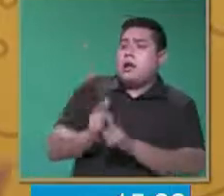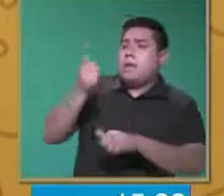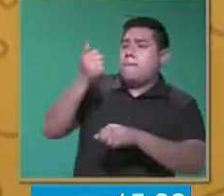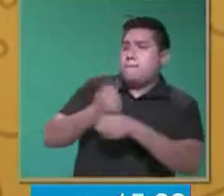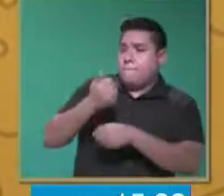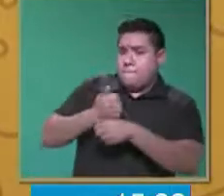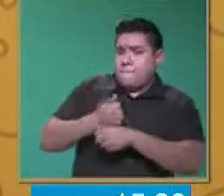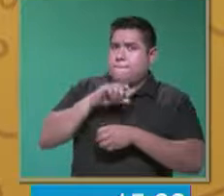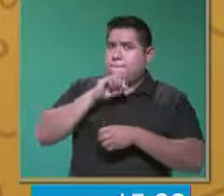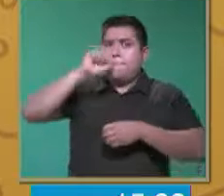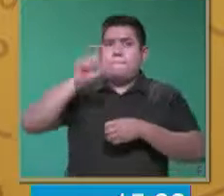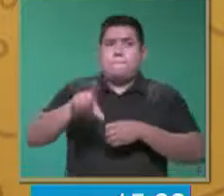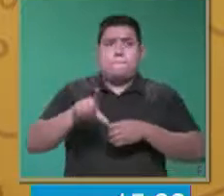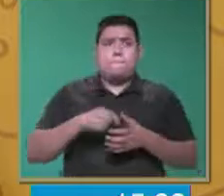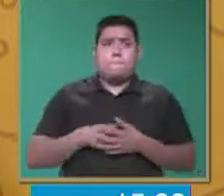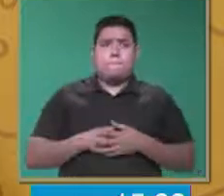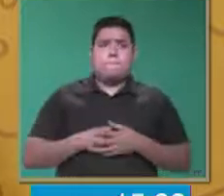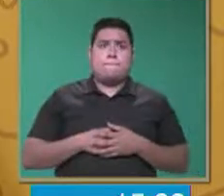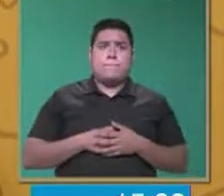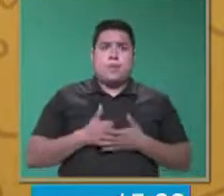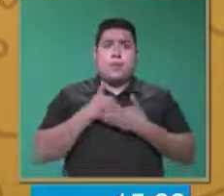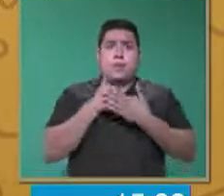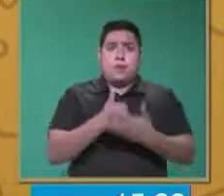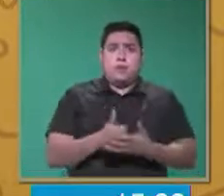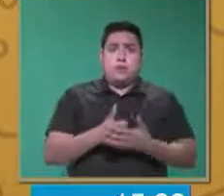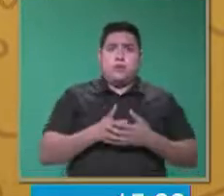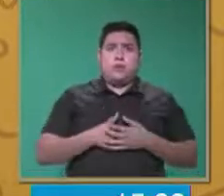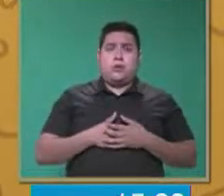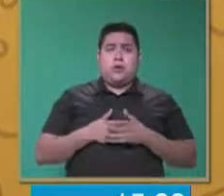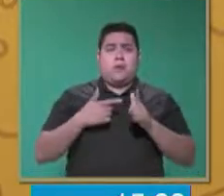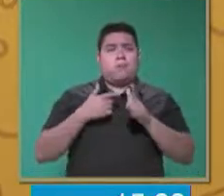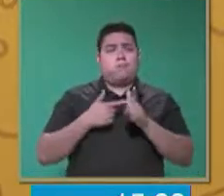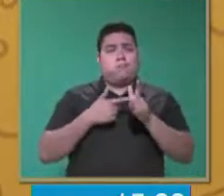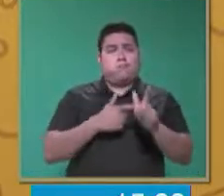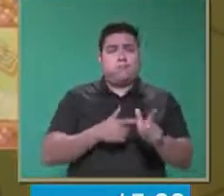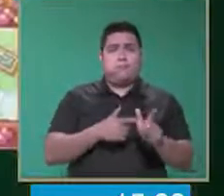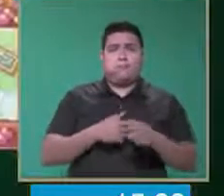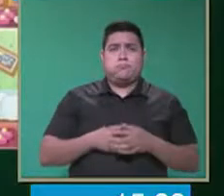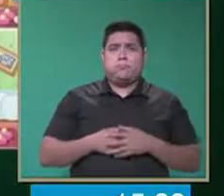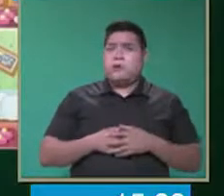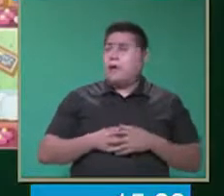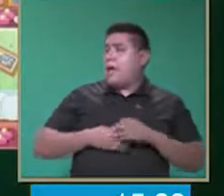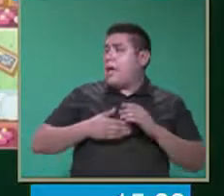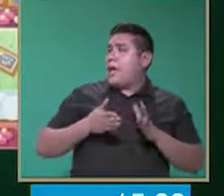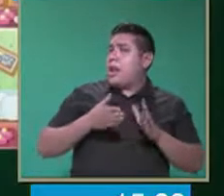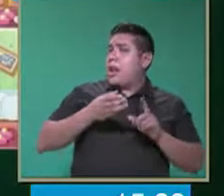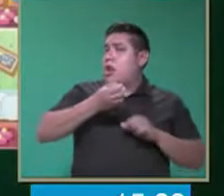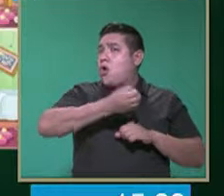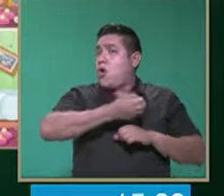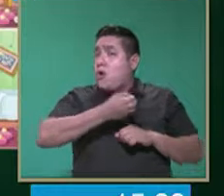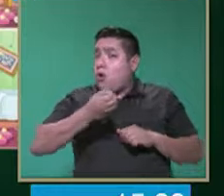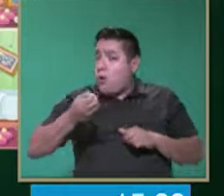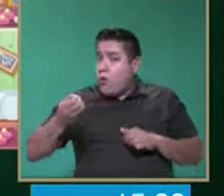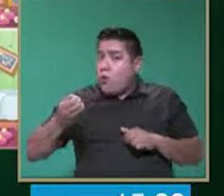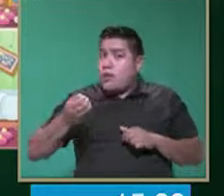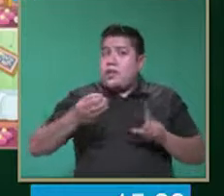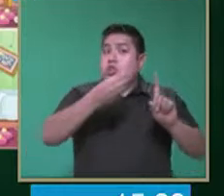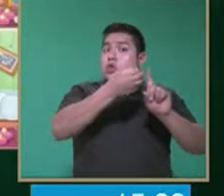esta parte, ¿verdad? Es fundamental, de hecho, a continuación viene la estructura de oraciones.